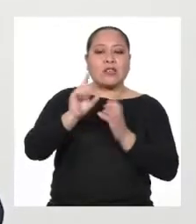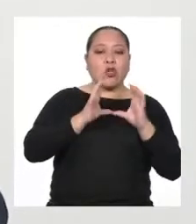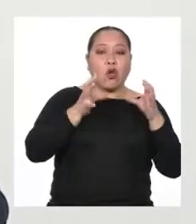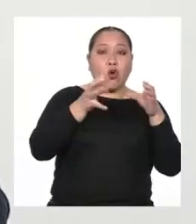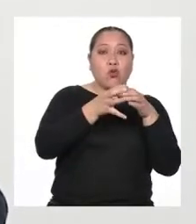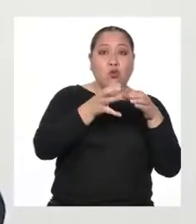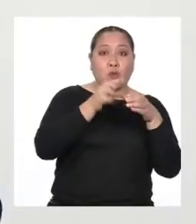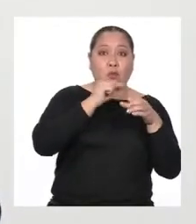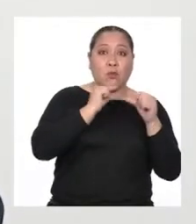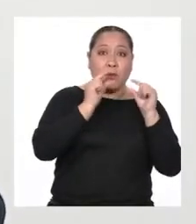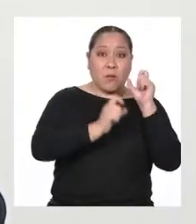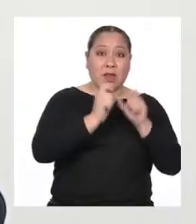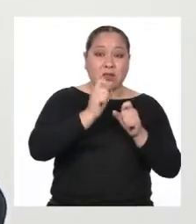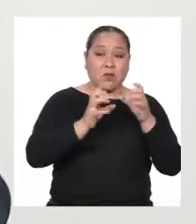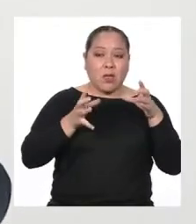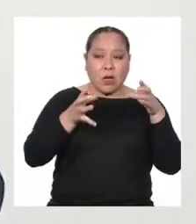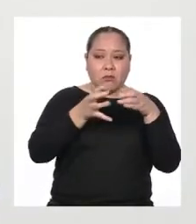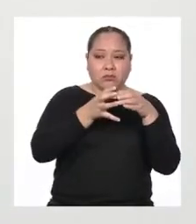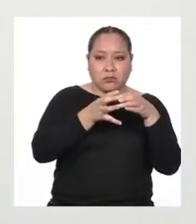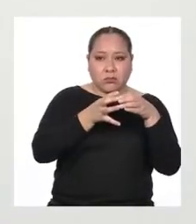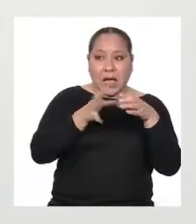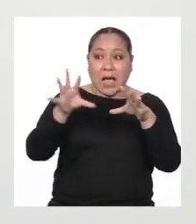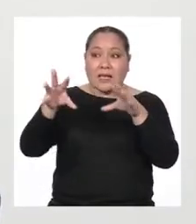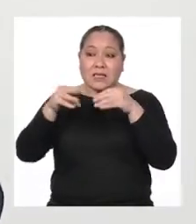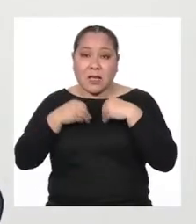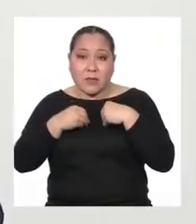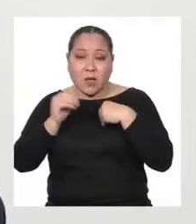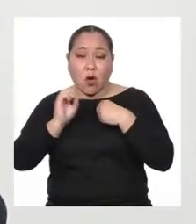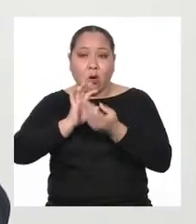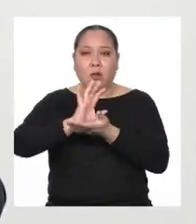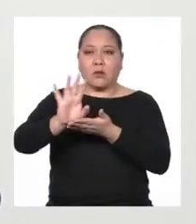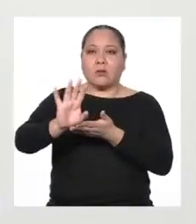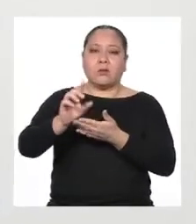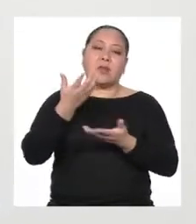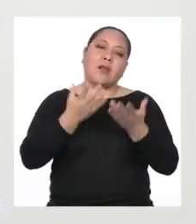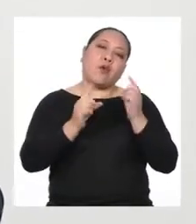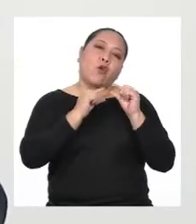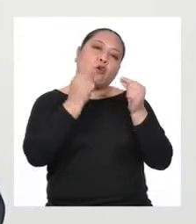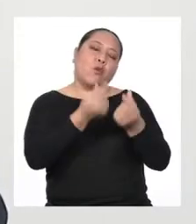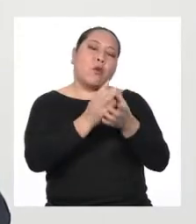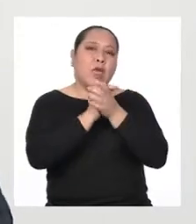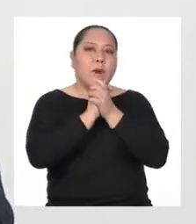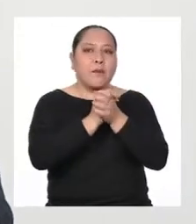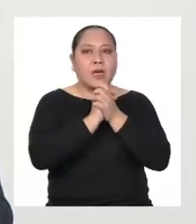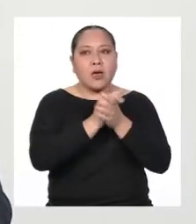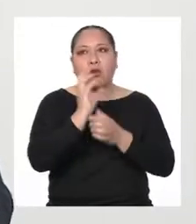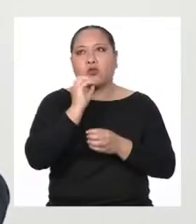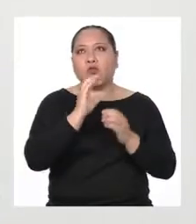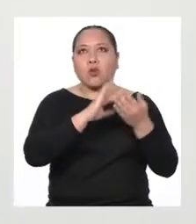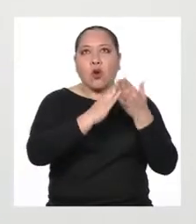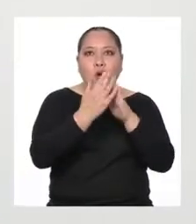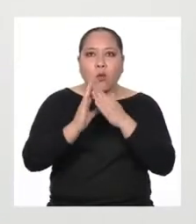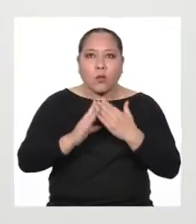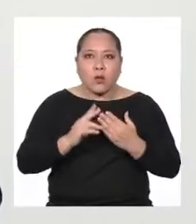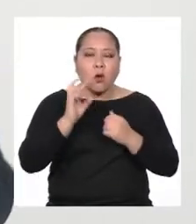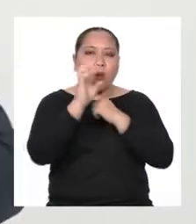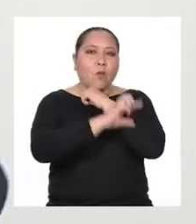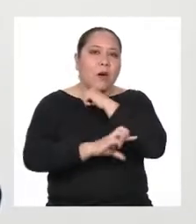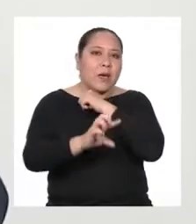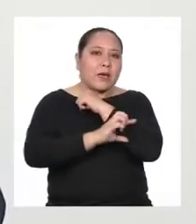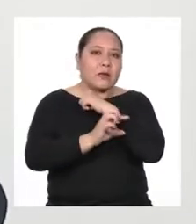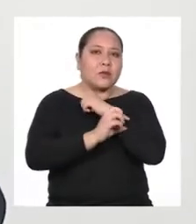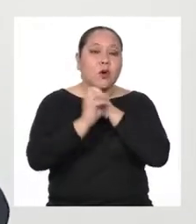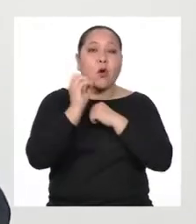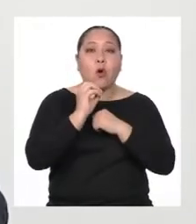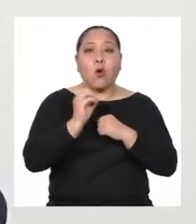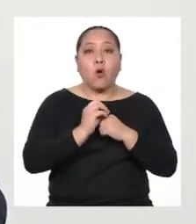grupo de personas, por ejemplo Puede ser un grupo de amigas y amigos Una comunidad, un país o